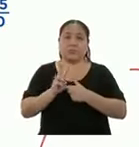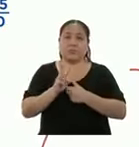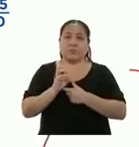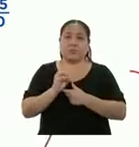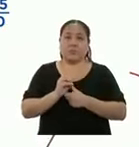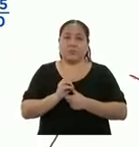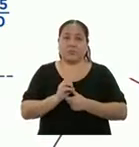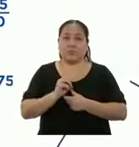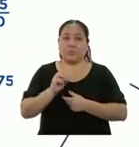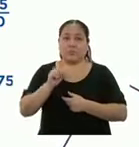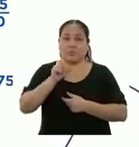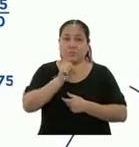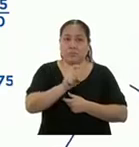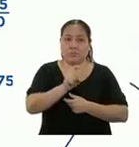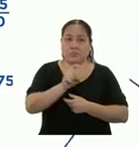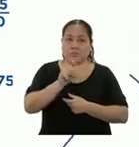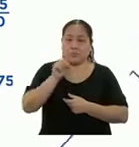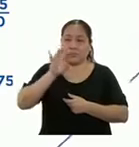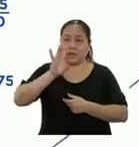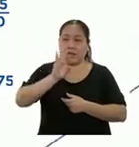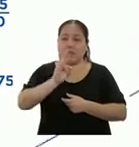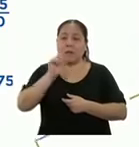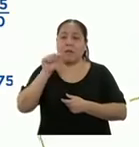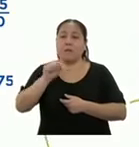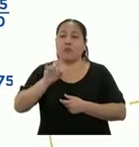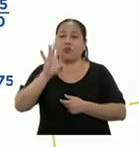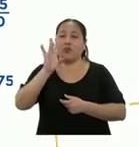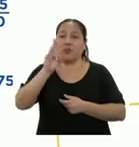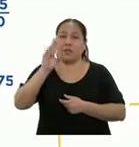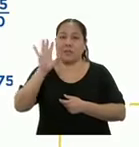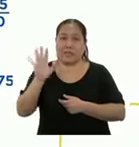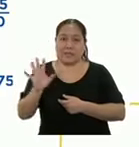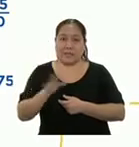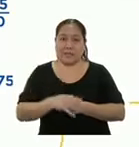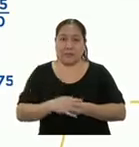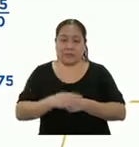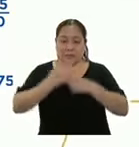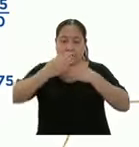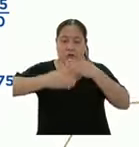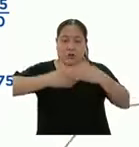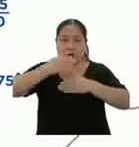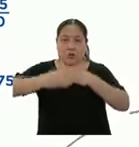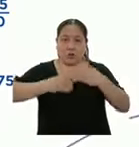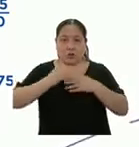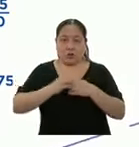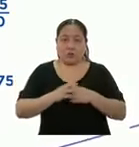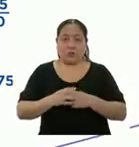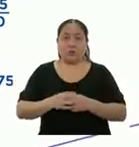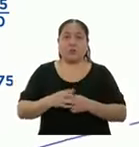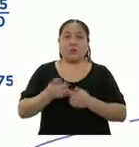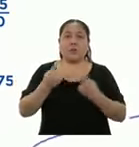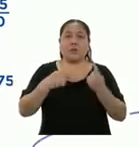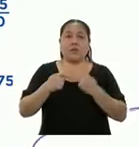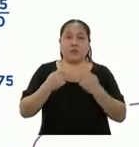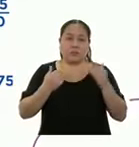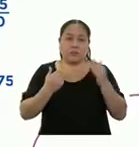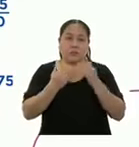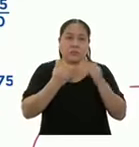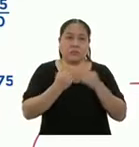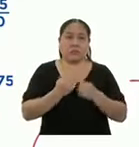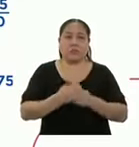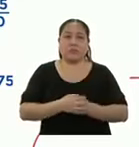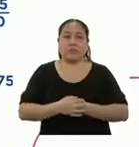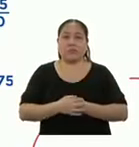X es igual a 7,75. Como los rollos se venden por unidad, redondaremos la cifra al entero más cercano.